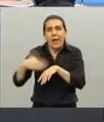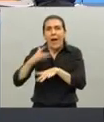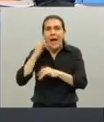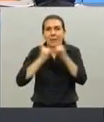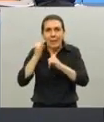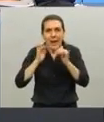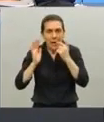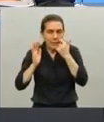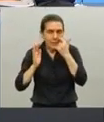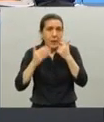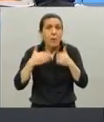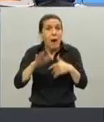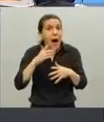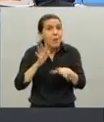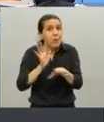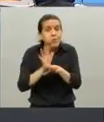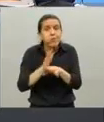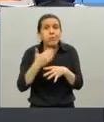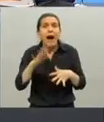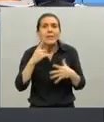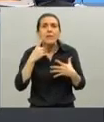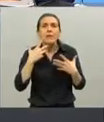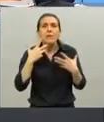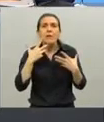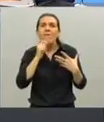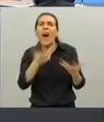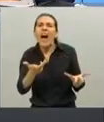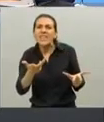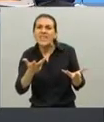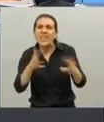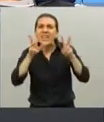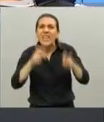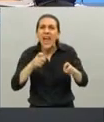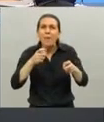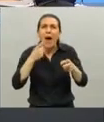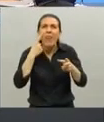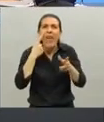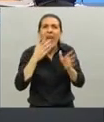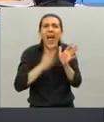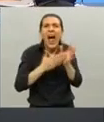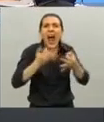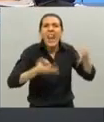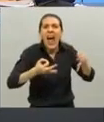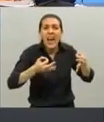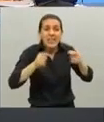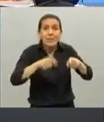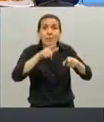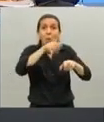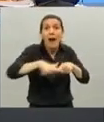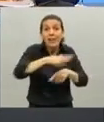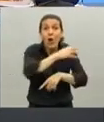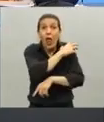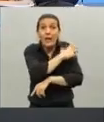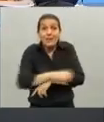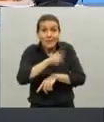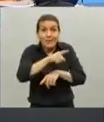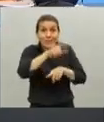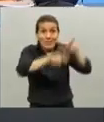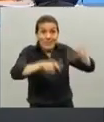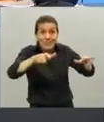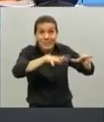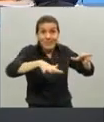todo lo necesario para brindar más comodidad a la hora de hacer test a la gente de esos barrios populares.